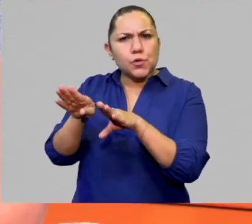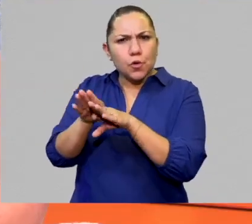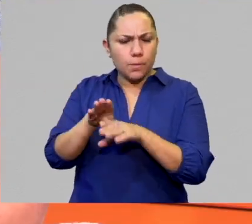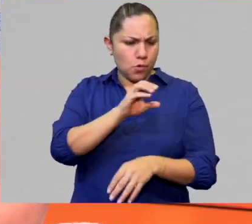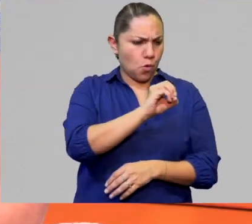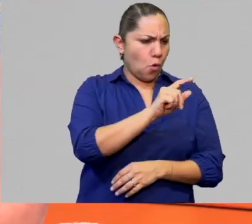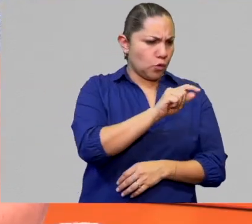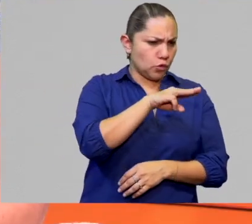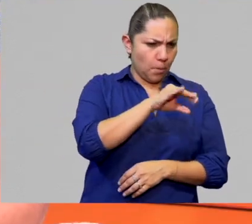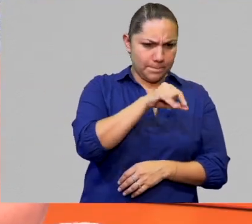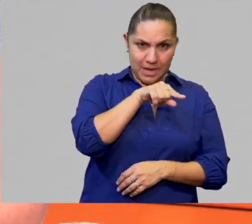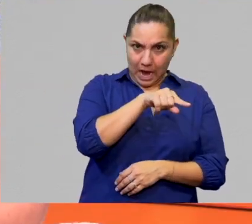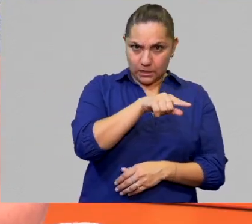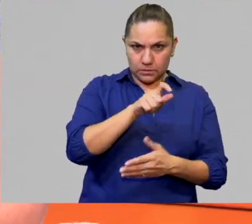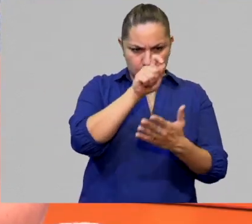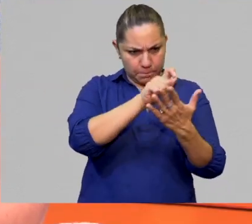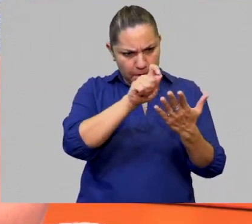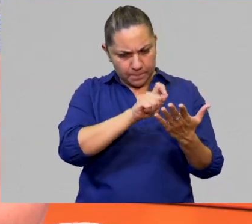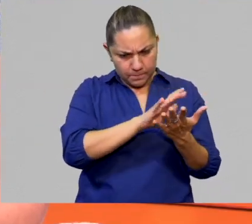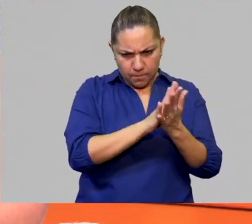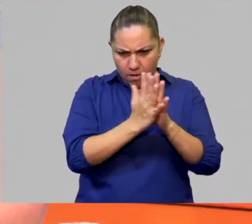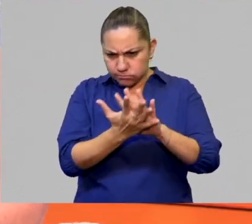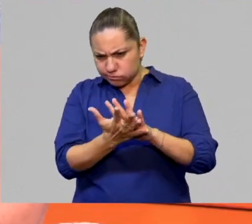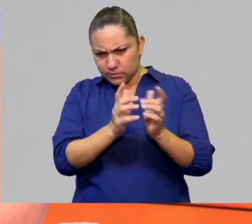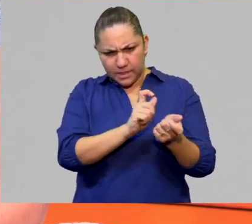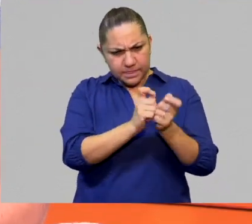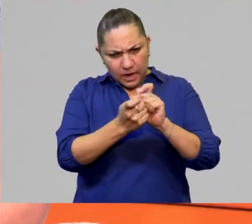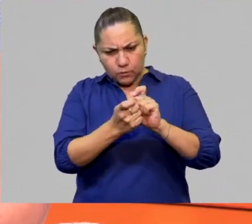la lengua otomí a la poesía?